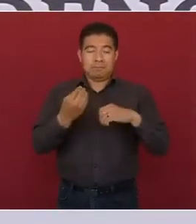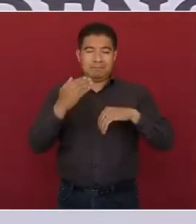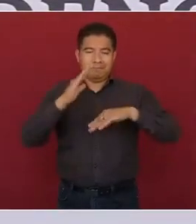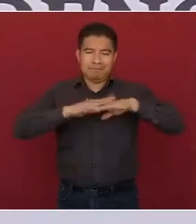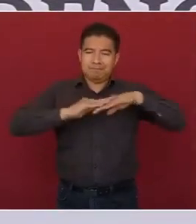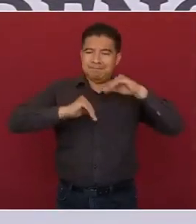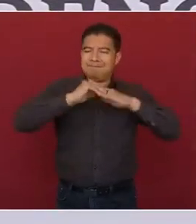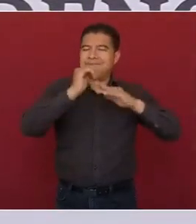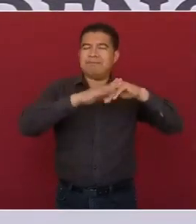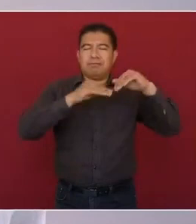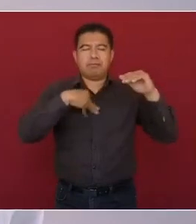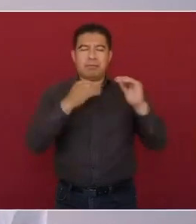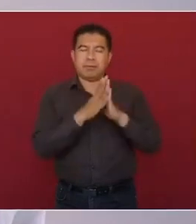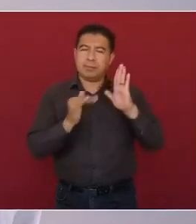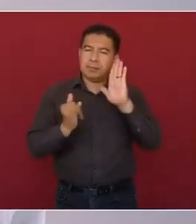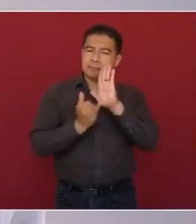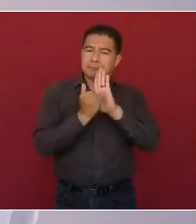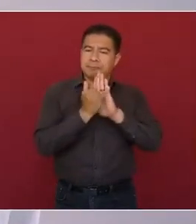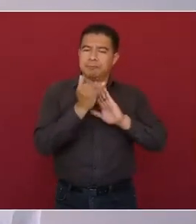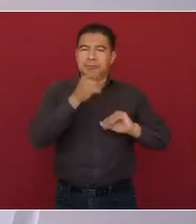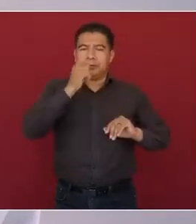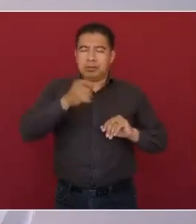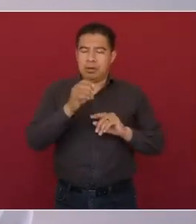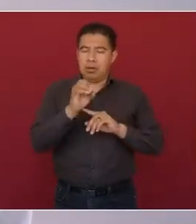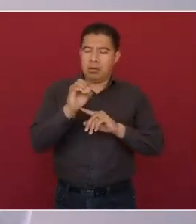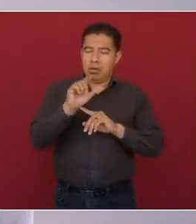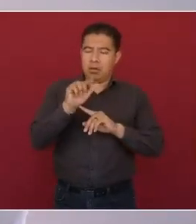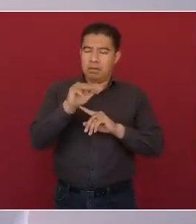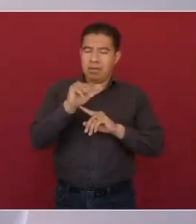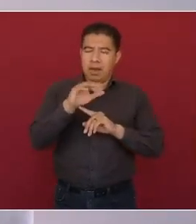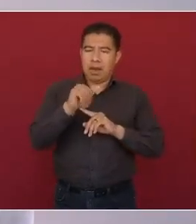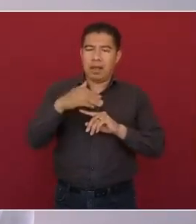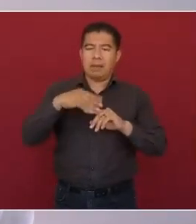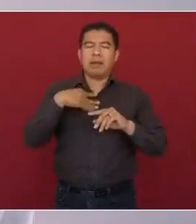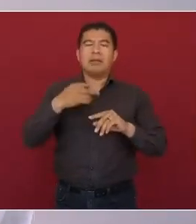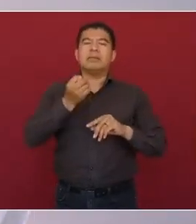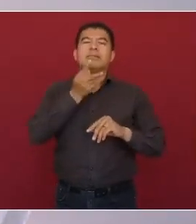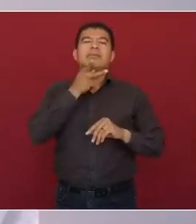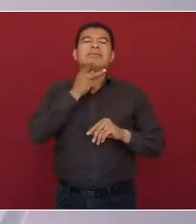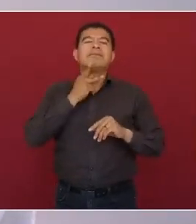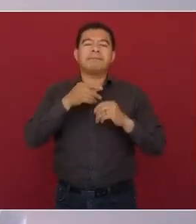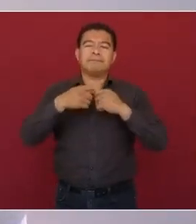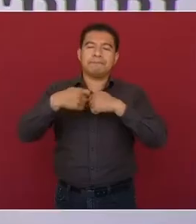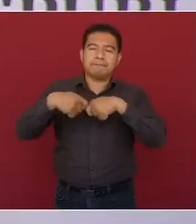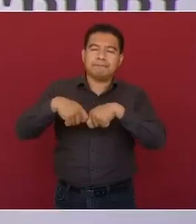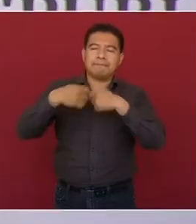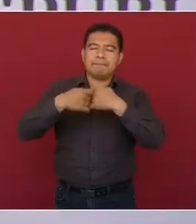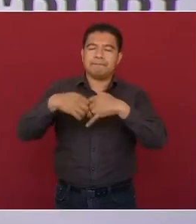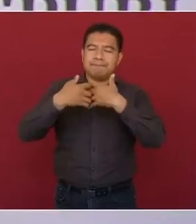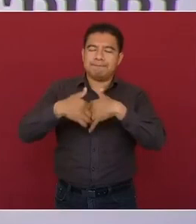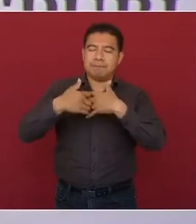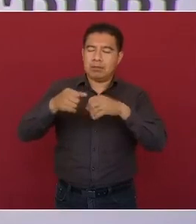lo que parecía imposible y que durante el régimen neoliberal nunca se hizo.